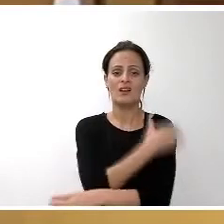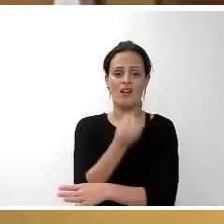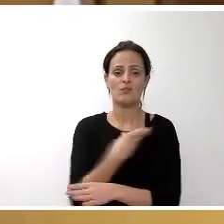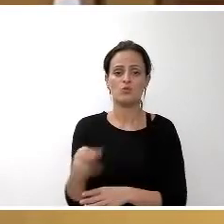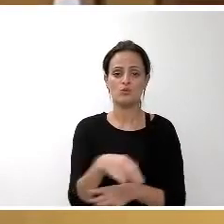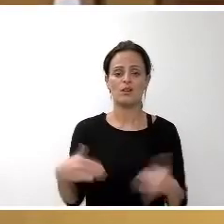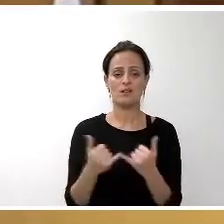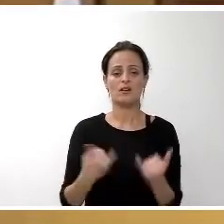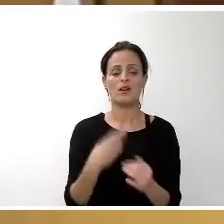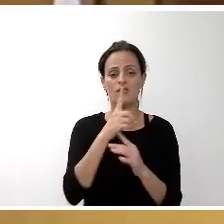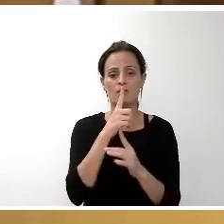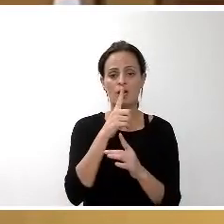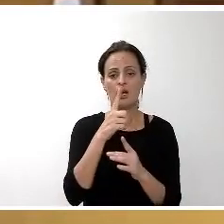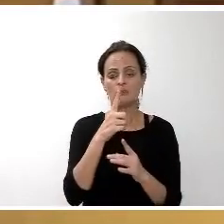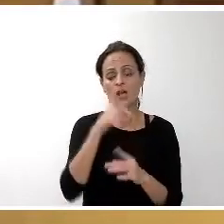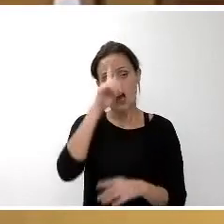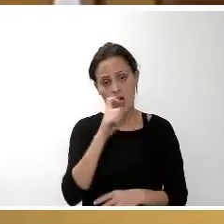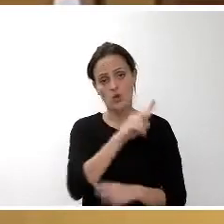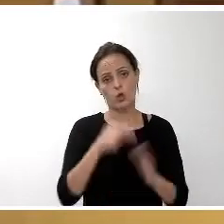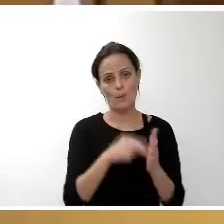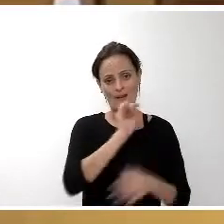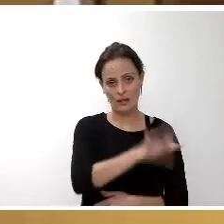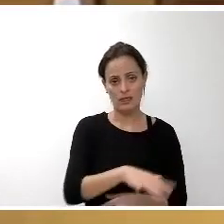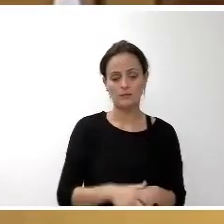ejercicio de 2015. ¿Intervención por parte de los grupos?